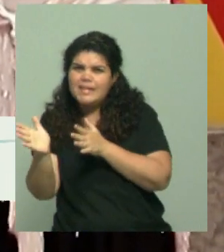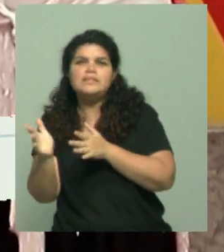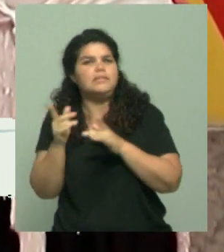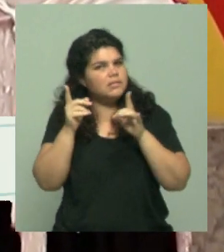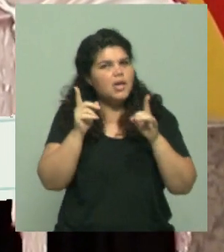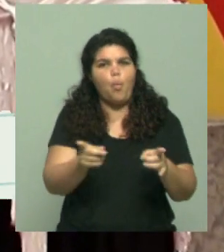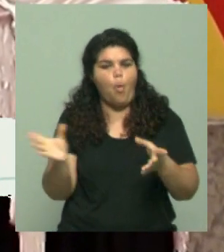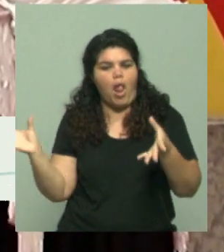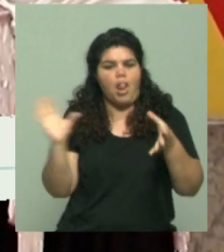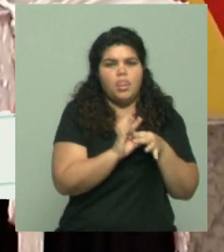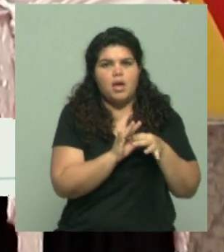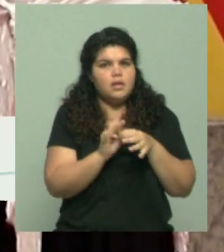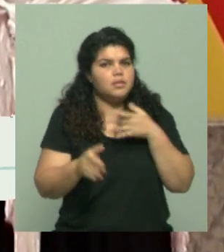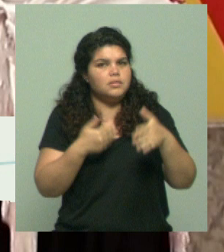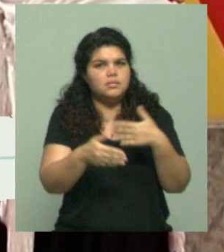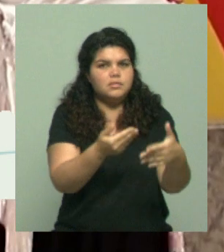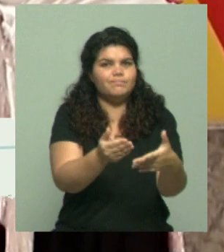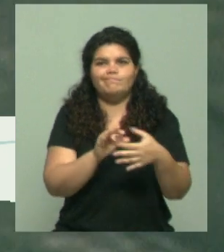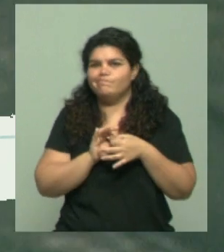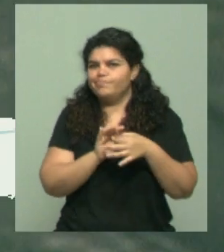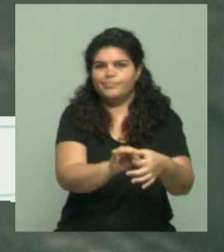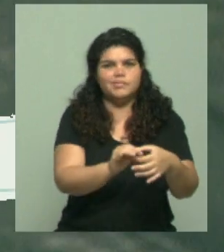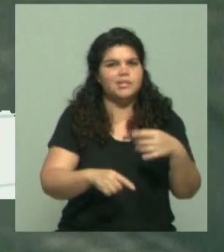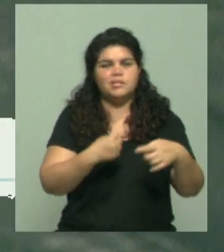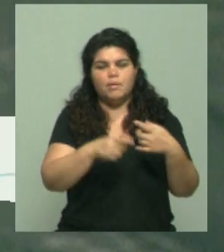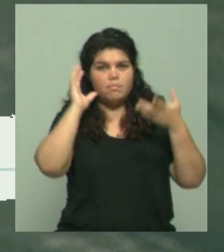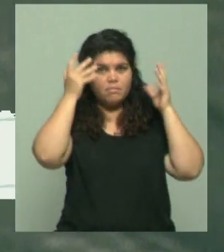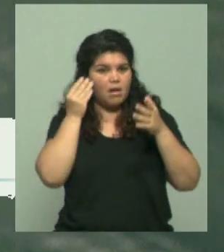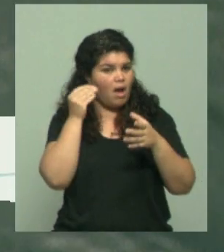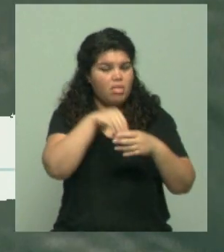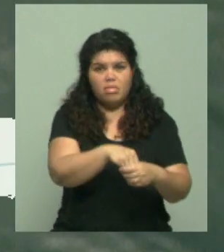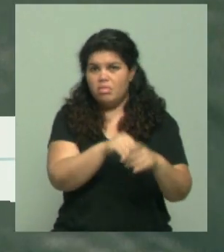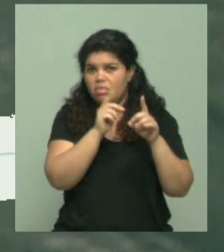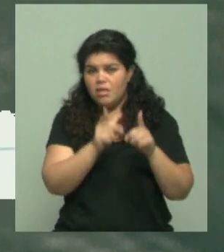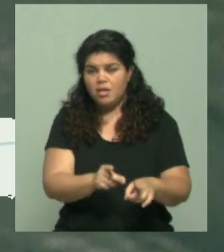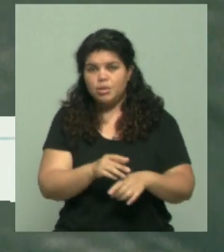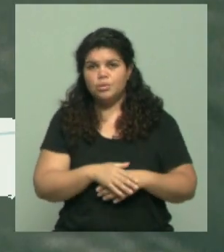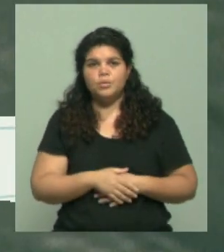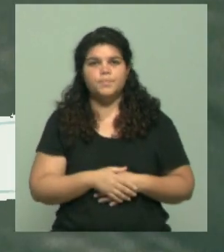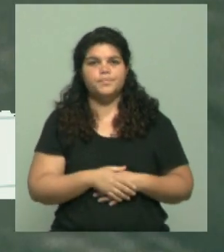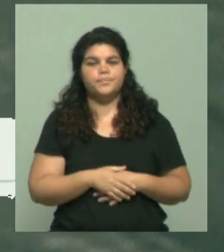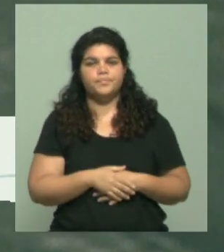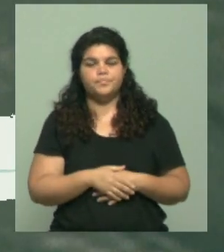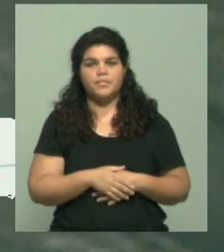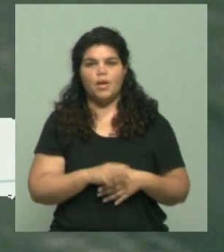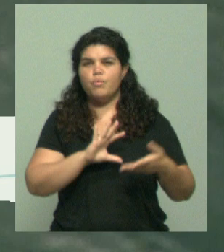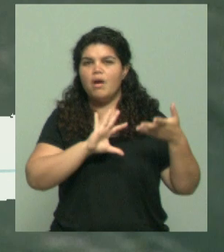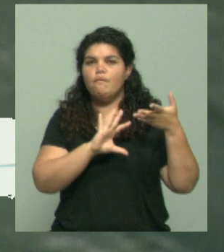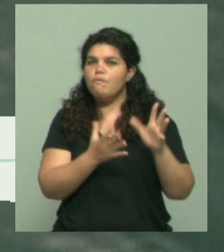llevó al gobierno, no por identificarse con un proyecto, sino por repudio hacia